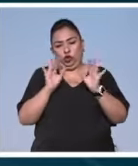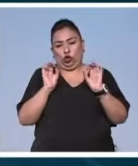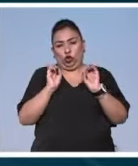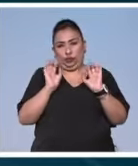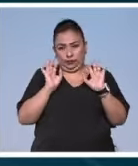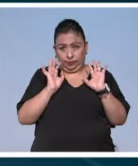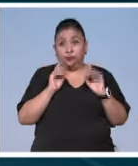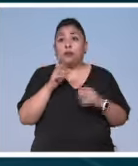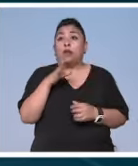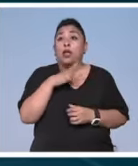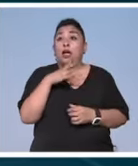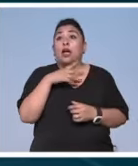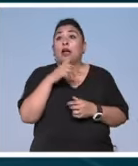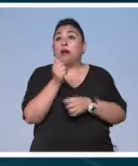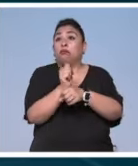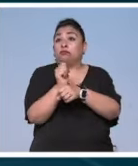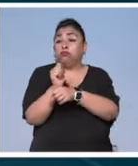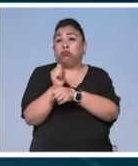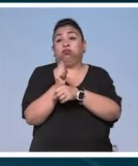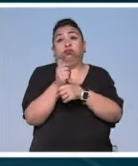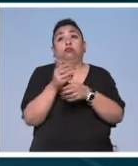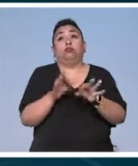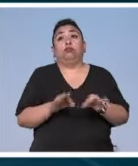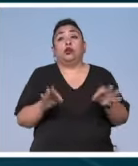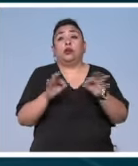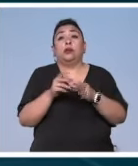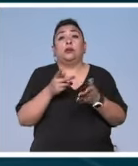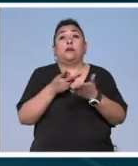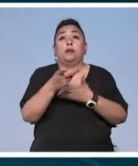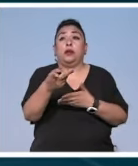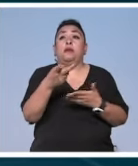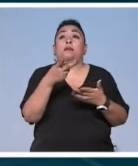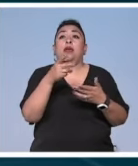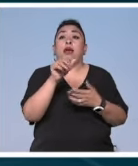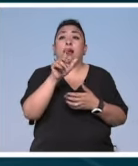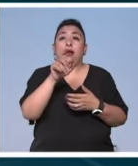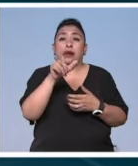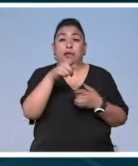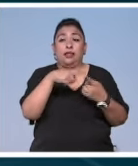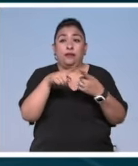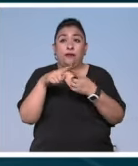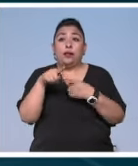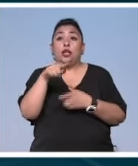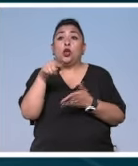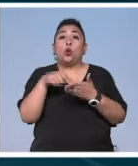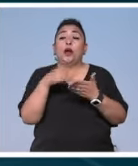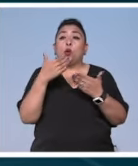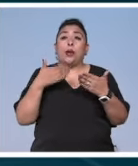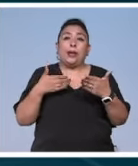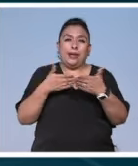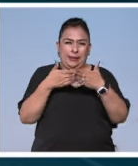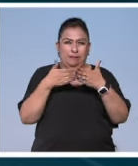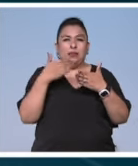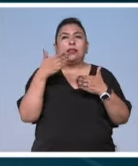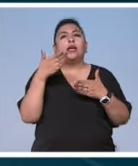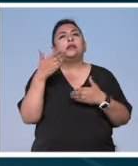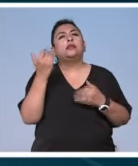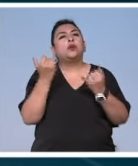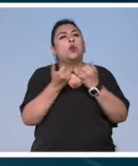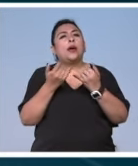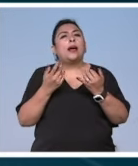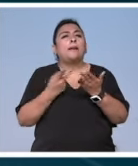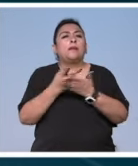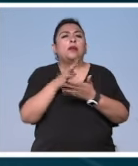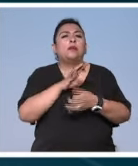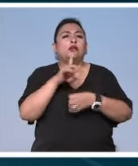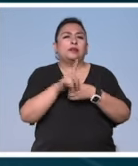dotada de un reparto sobresaliente que fue premiado por varios arieles El Lugar Sin Límites obtuvo además el premio